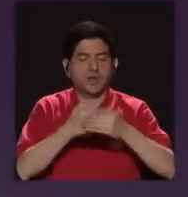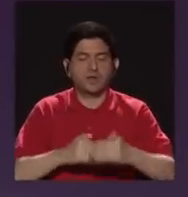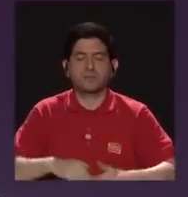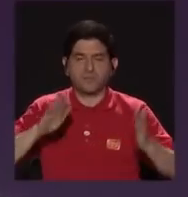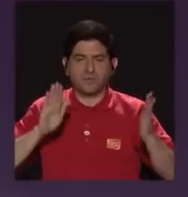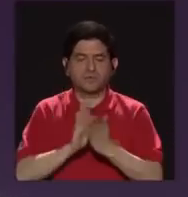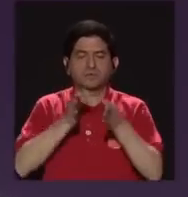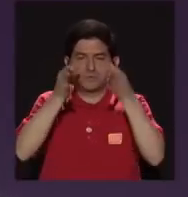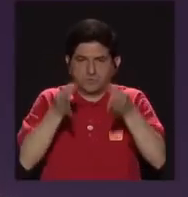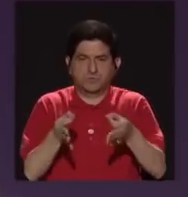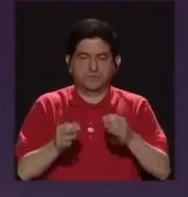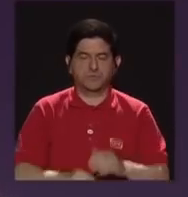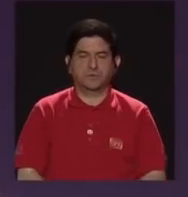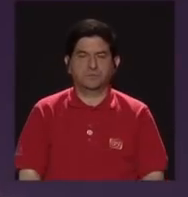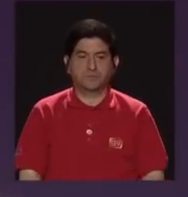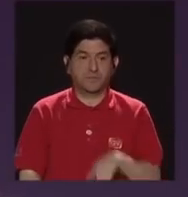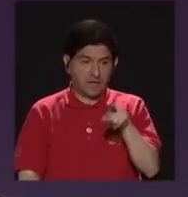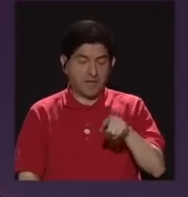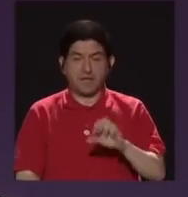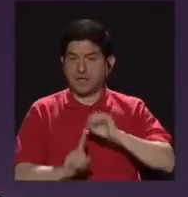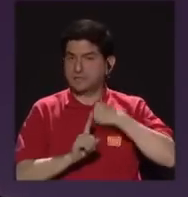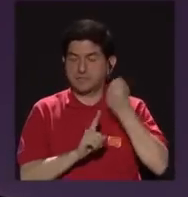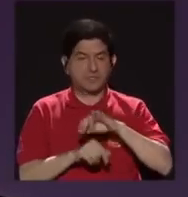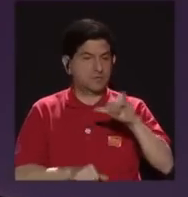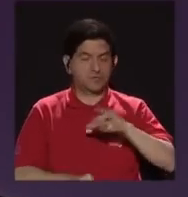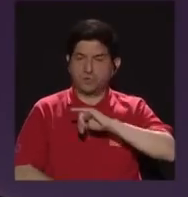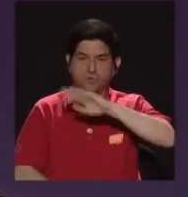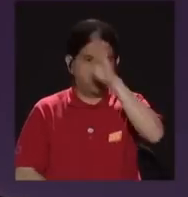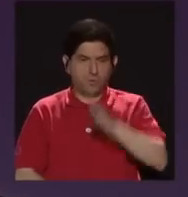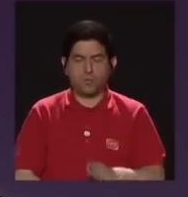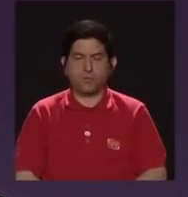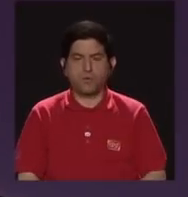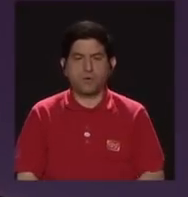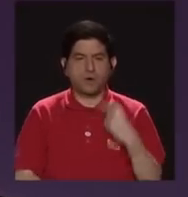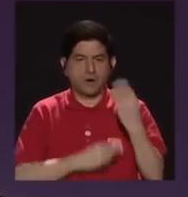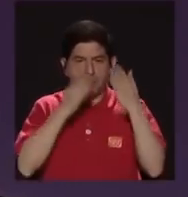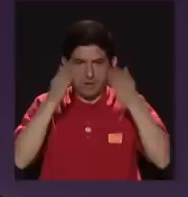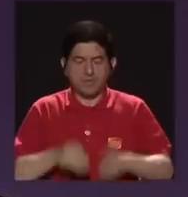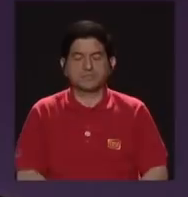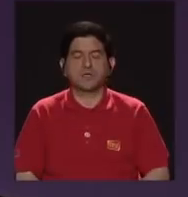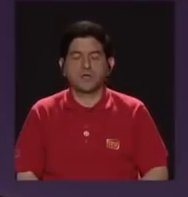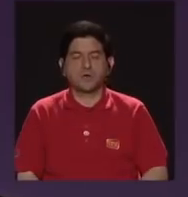actualmente. Y eso pues es algo inédito, ya quisieran nuestros vecinos Honduras y México, creería yo.